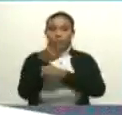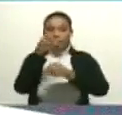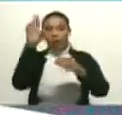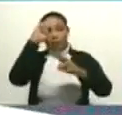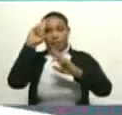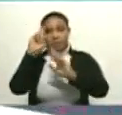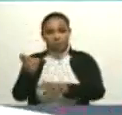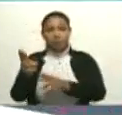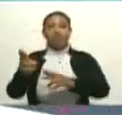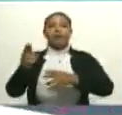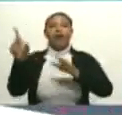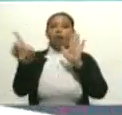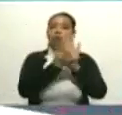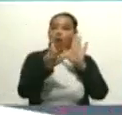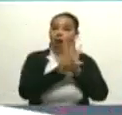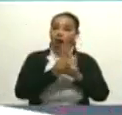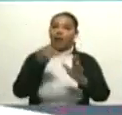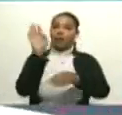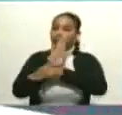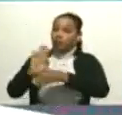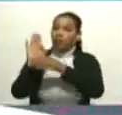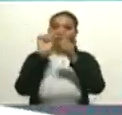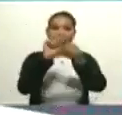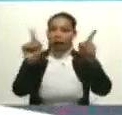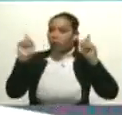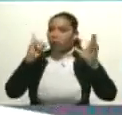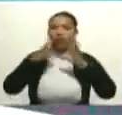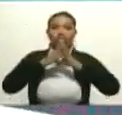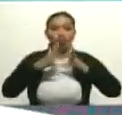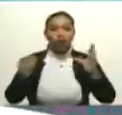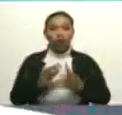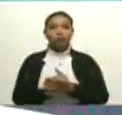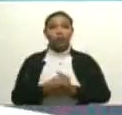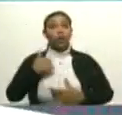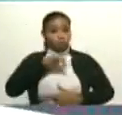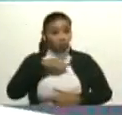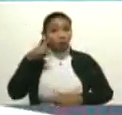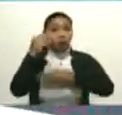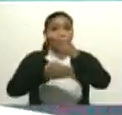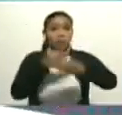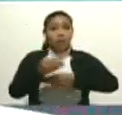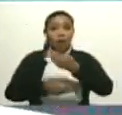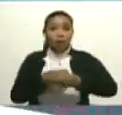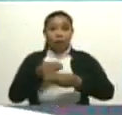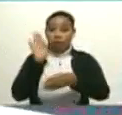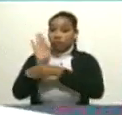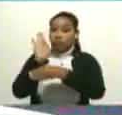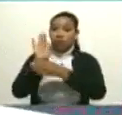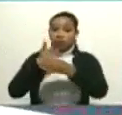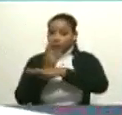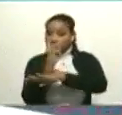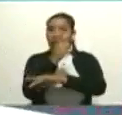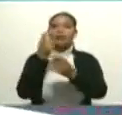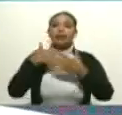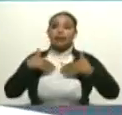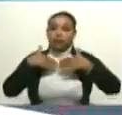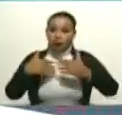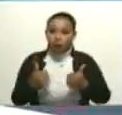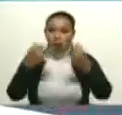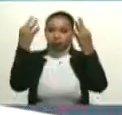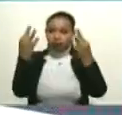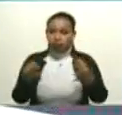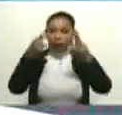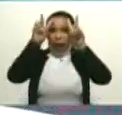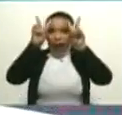protegen la ecología, que protegen el ambiente. Y nosotros garantizar nuestras selvas sanas, nuestros parques nacionales